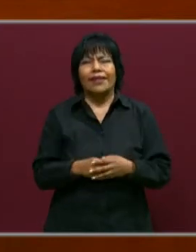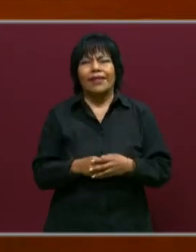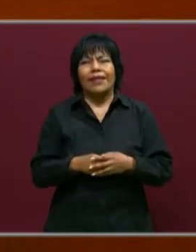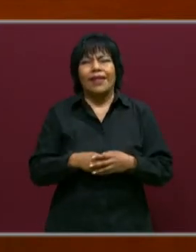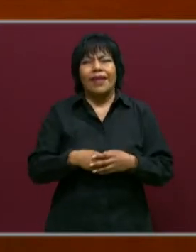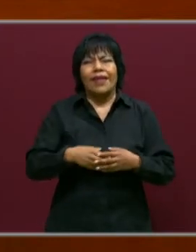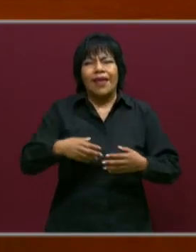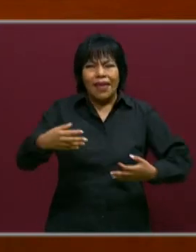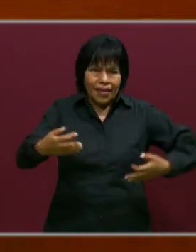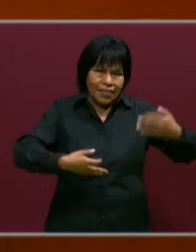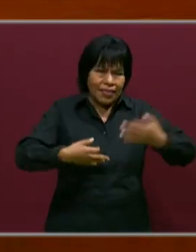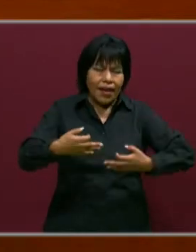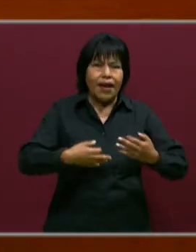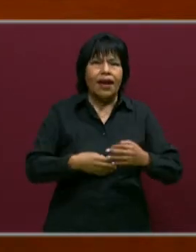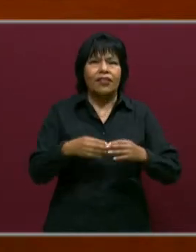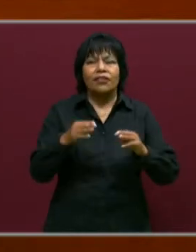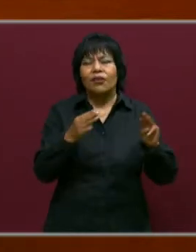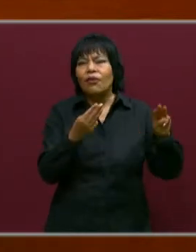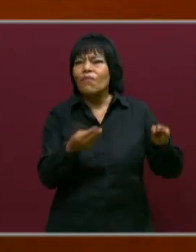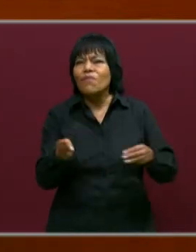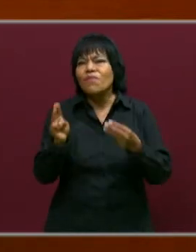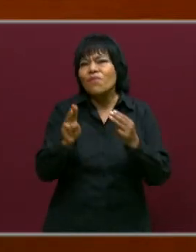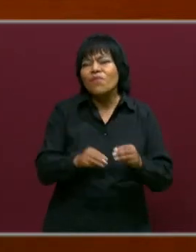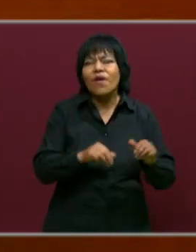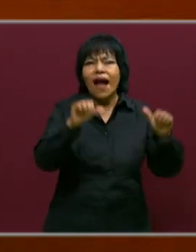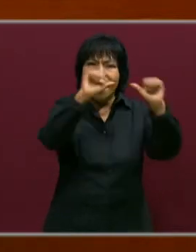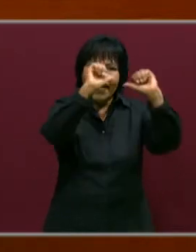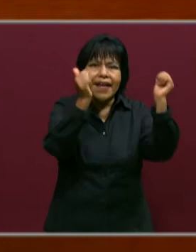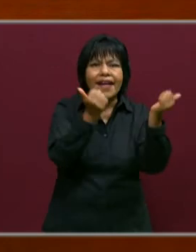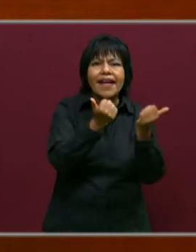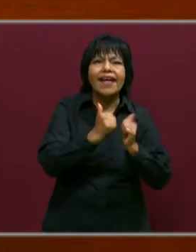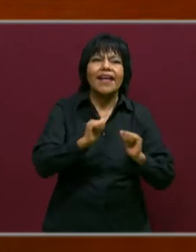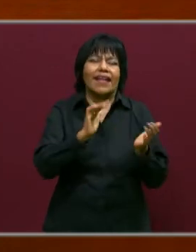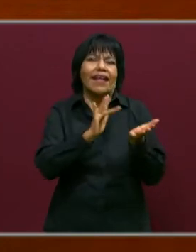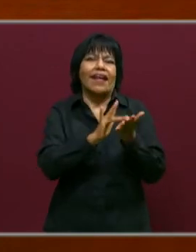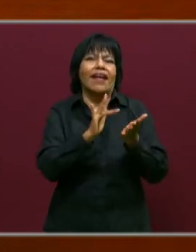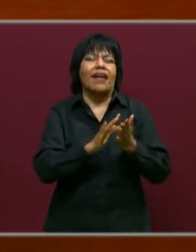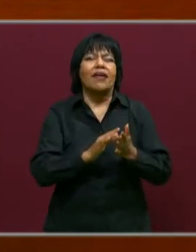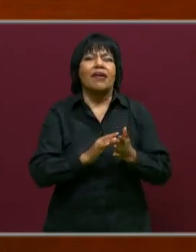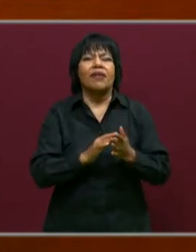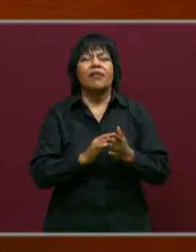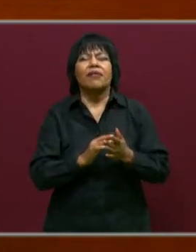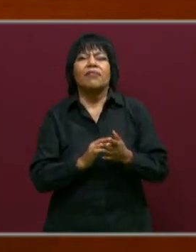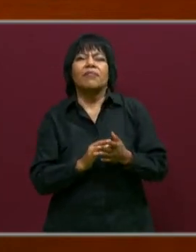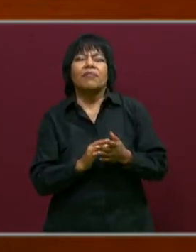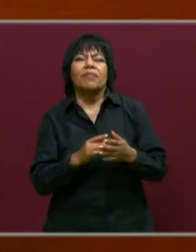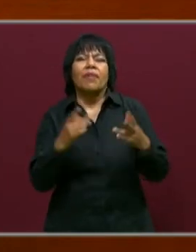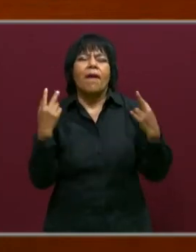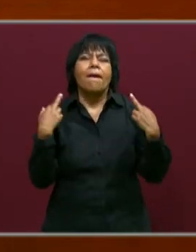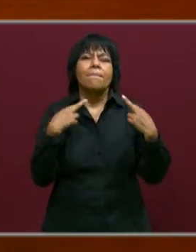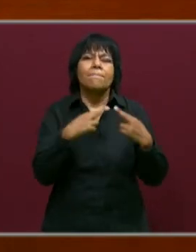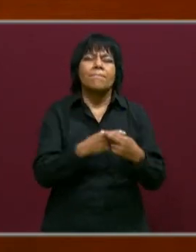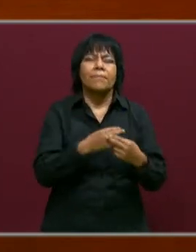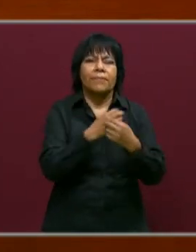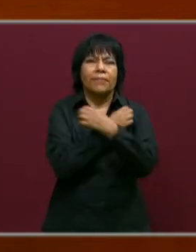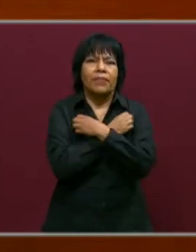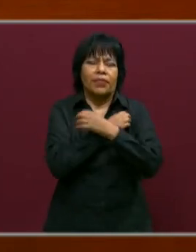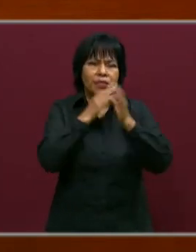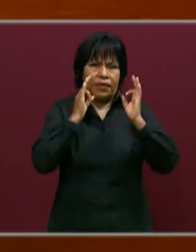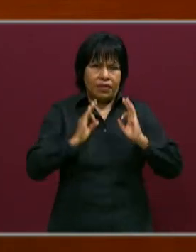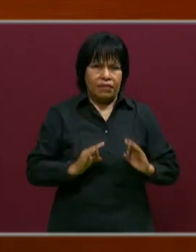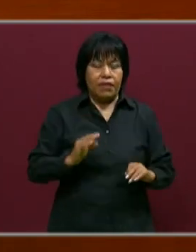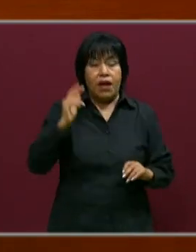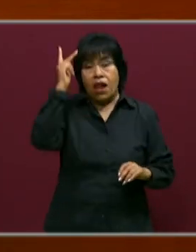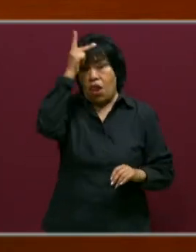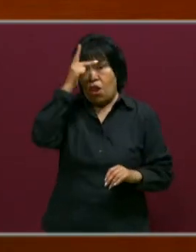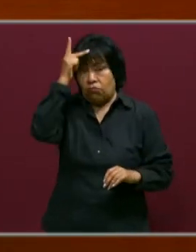música, arte, y el apoyo de los maestros de educación física, de música, e incluso de los